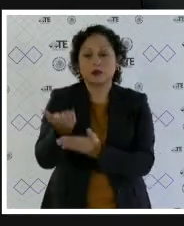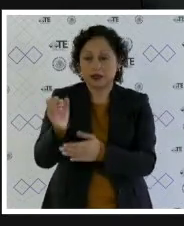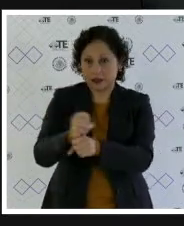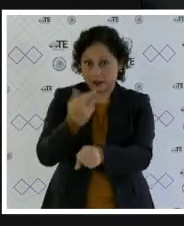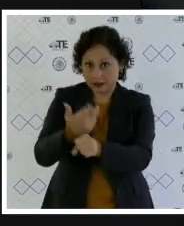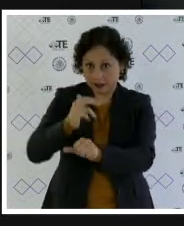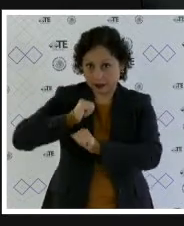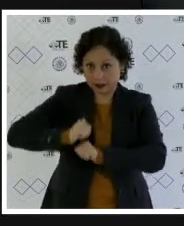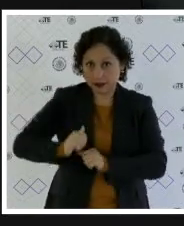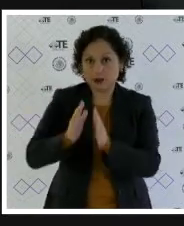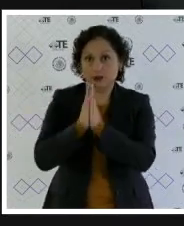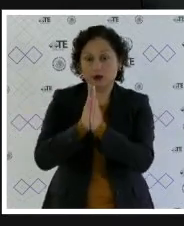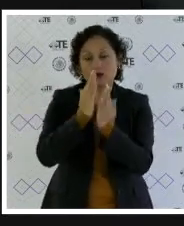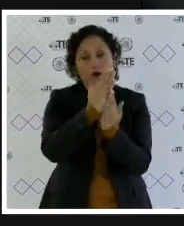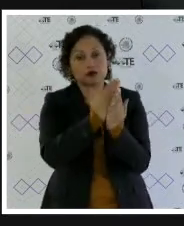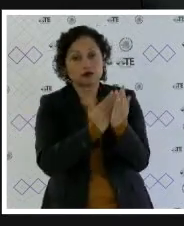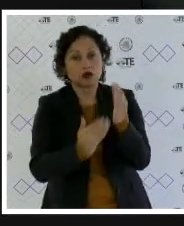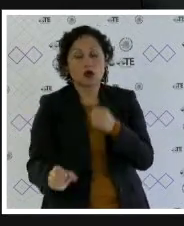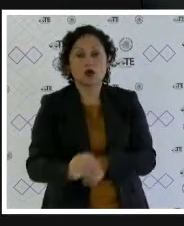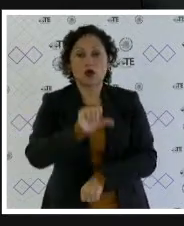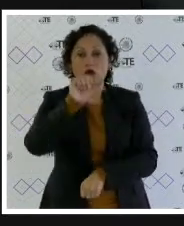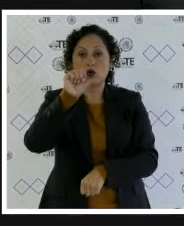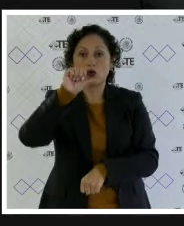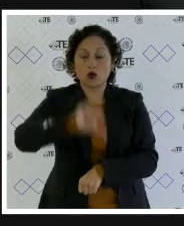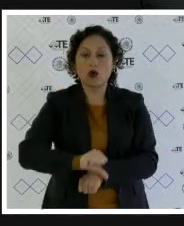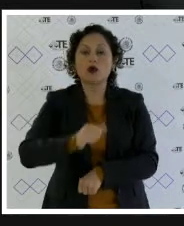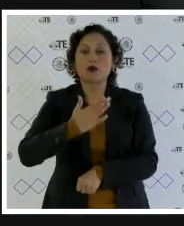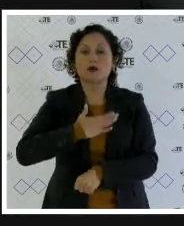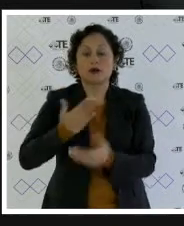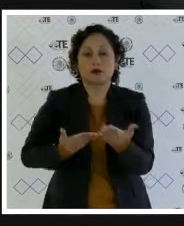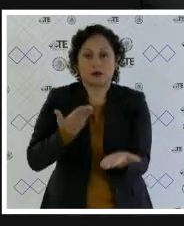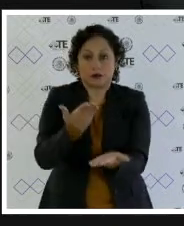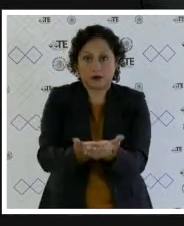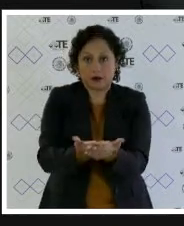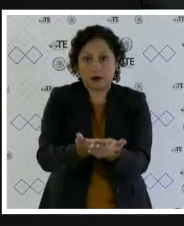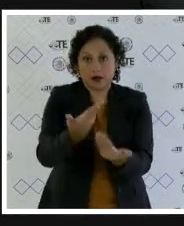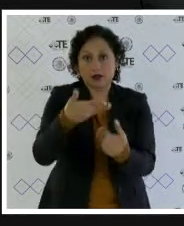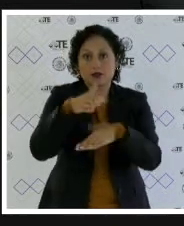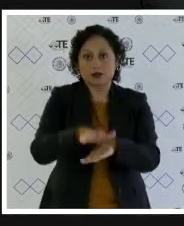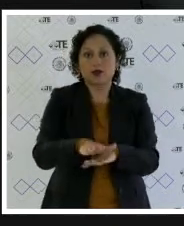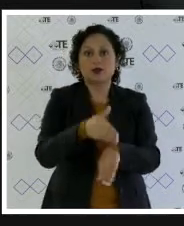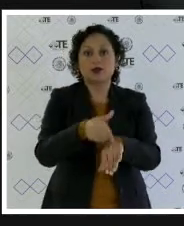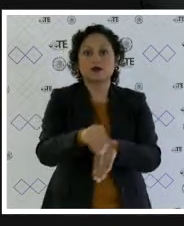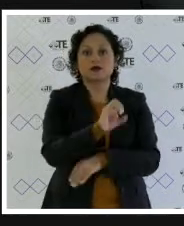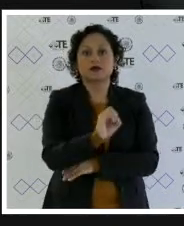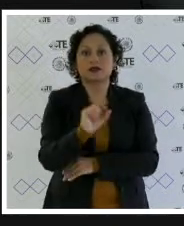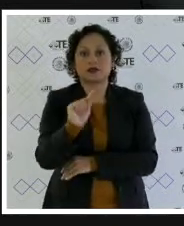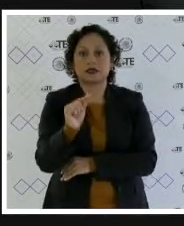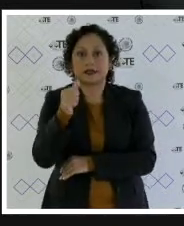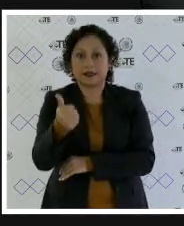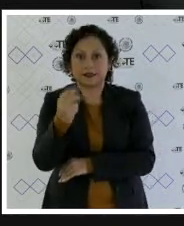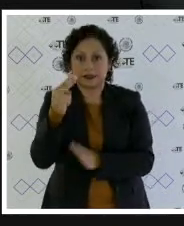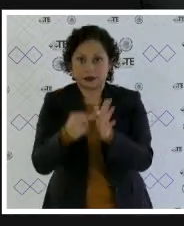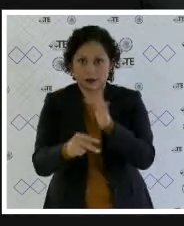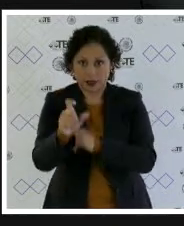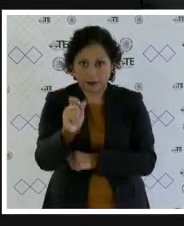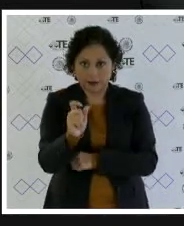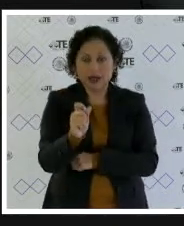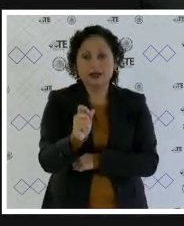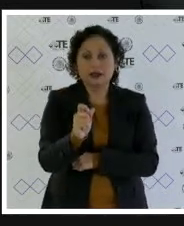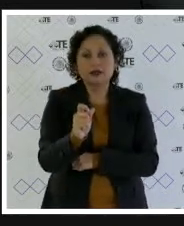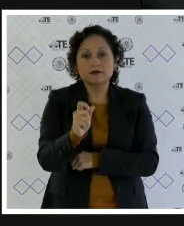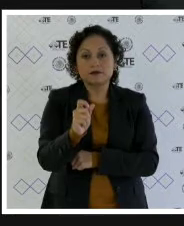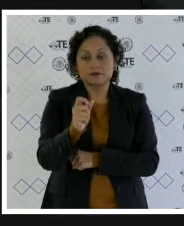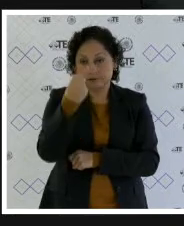que dé cuenta con el proyecto de resolución que presenta mi ponencia respecto del juicio electoral 076 de este año, el cual se emite en